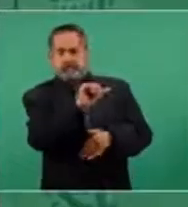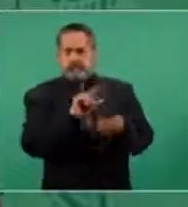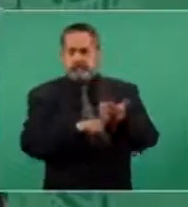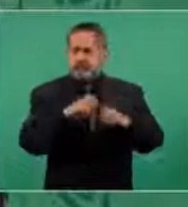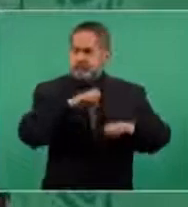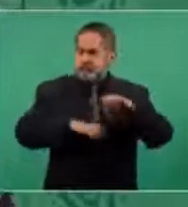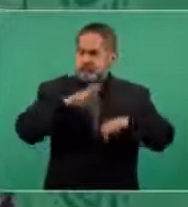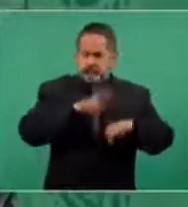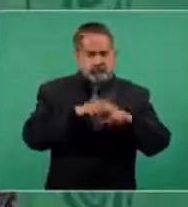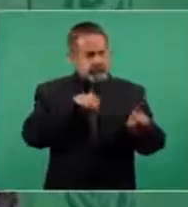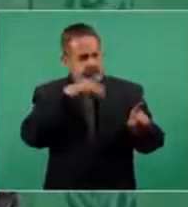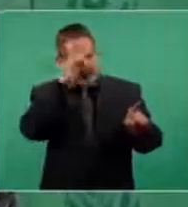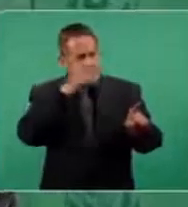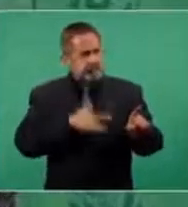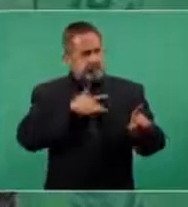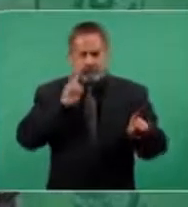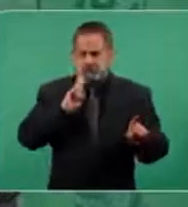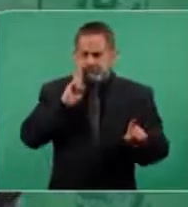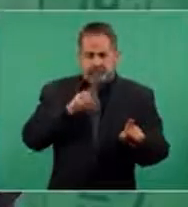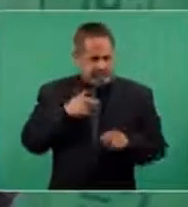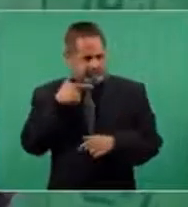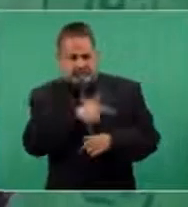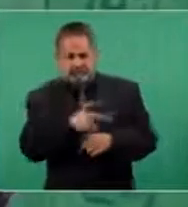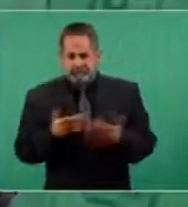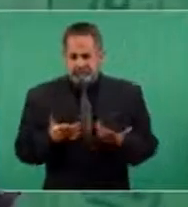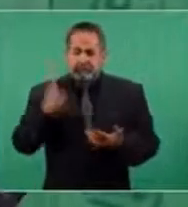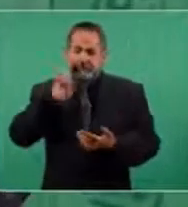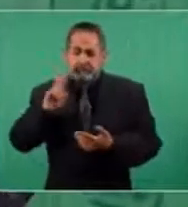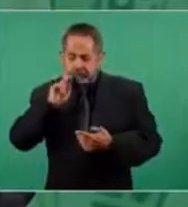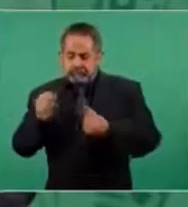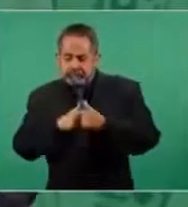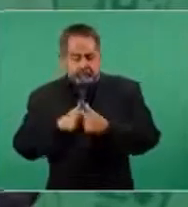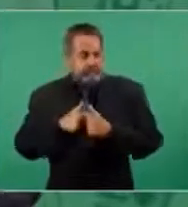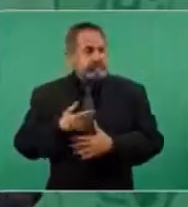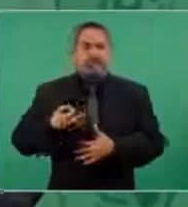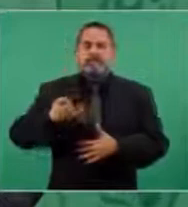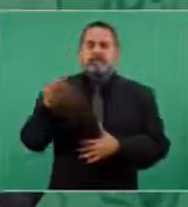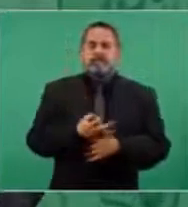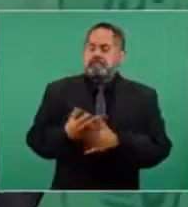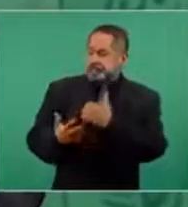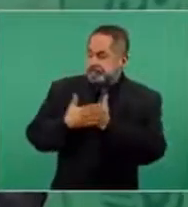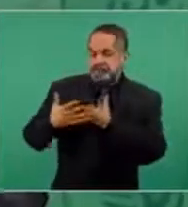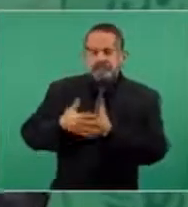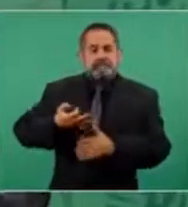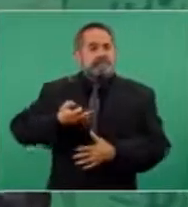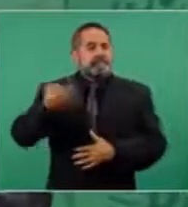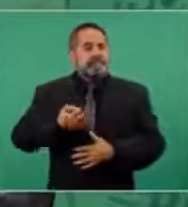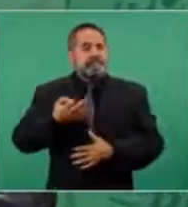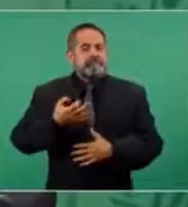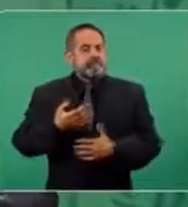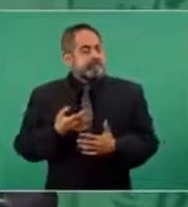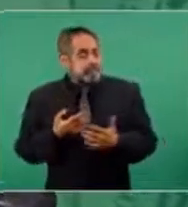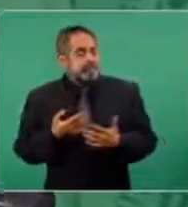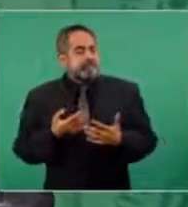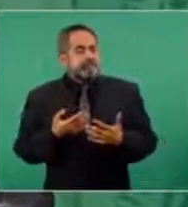considerábamos que era cierto, y en efecto es